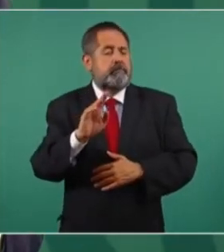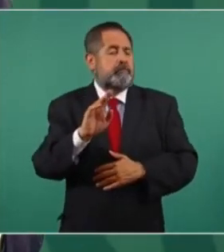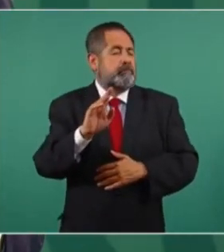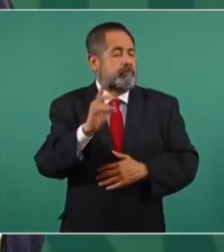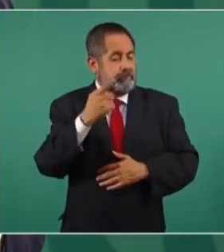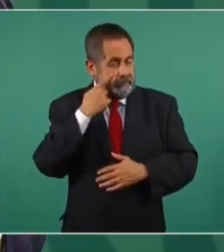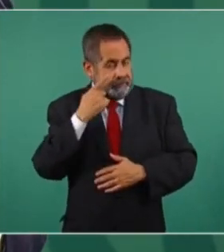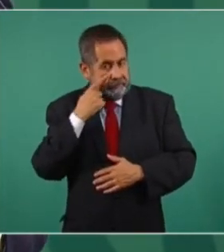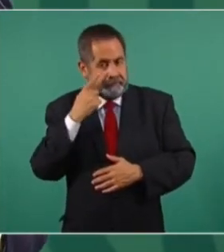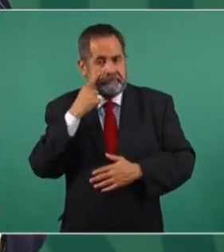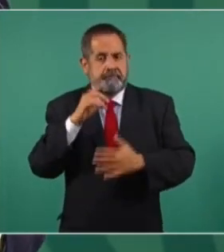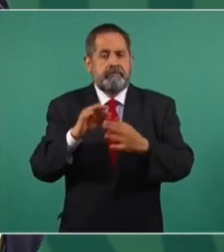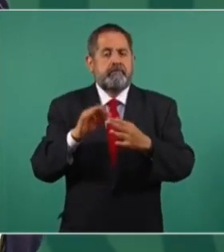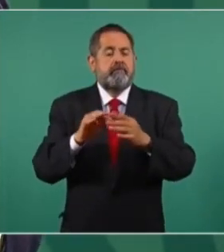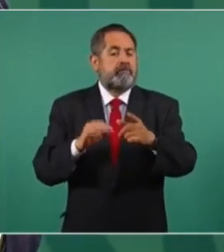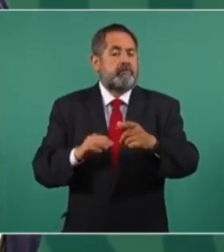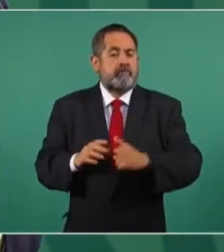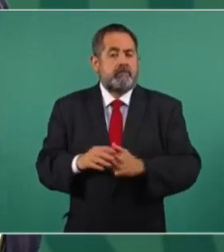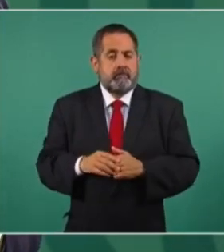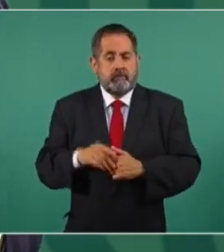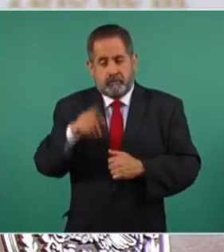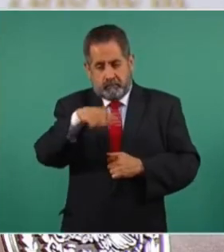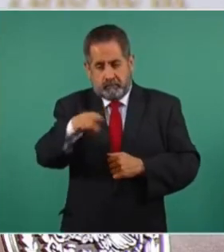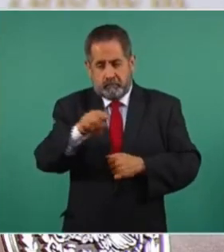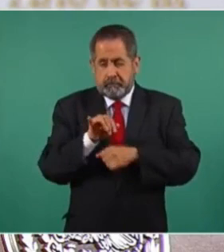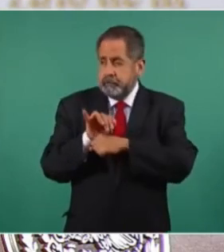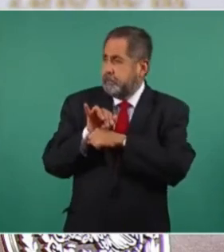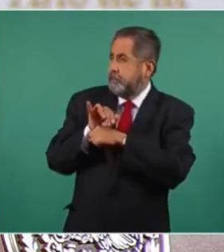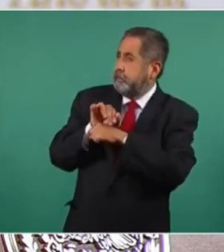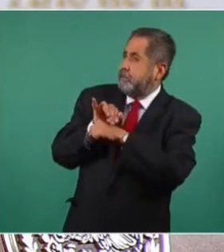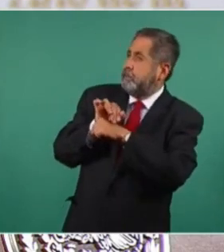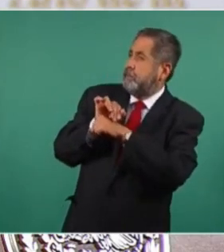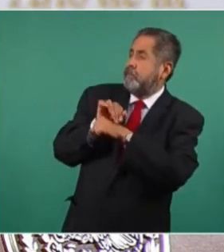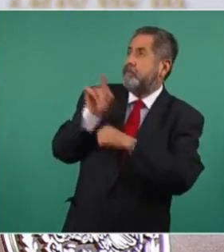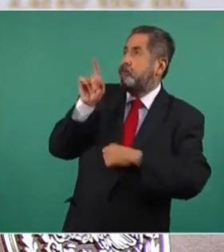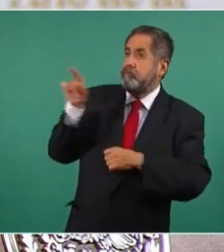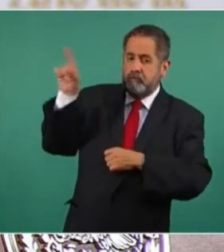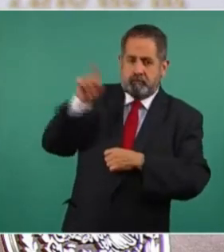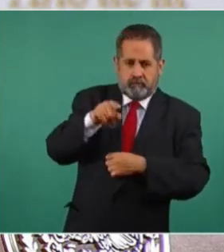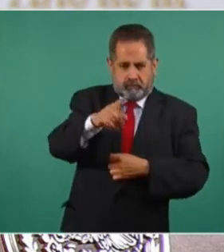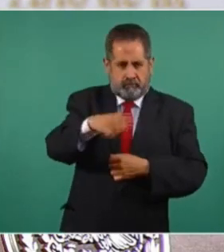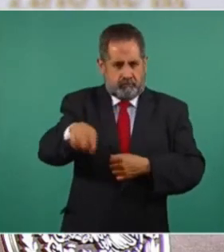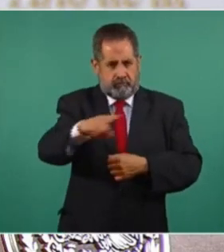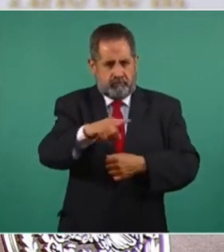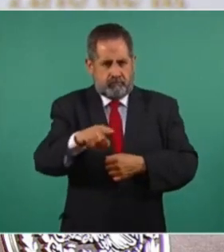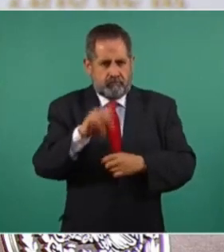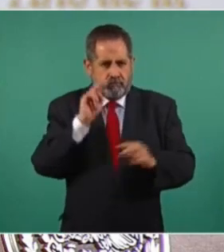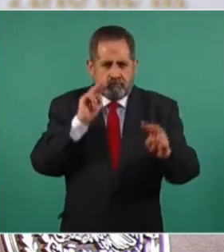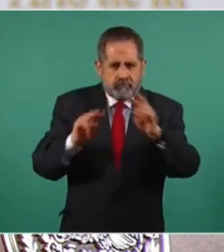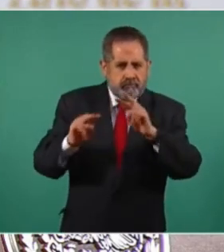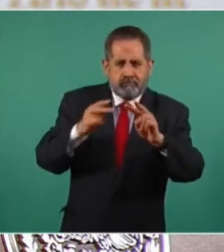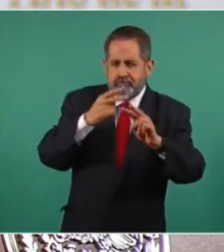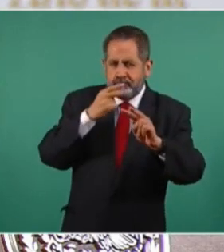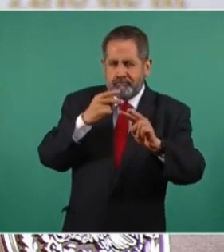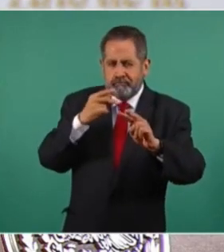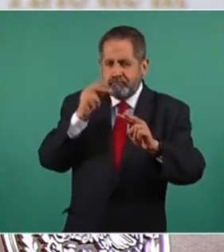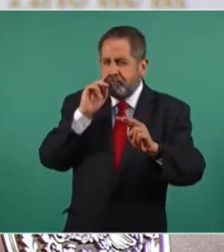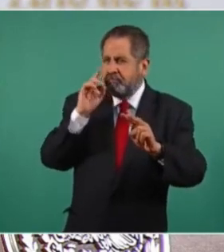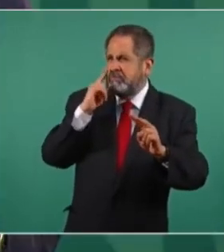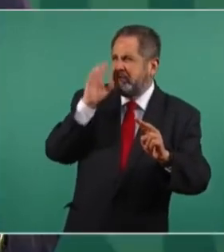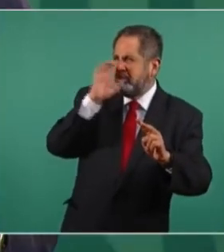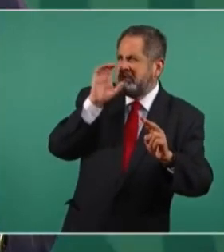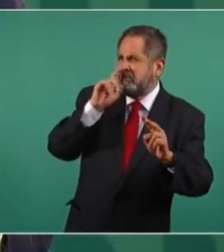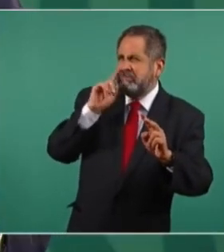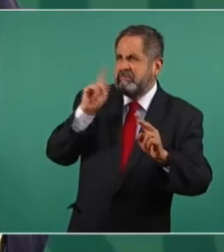indagan un poco, ustedes que son mironas y mirones profesionales,